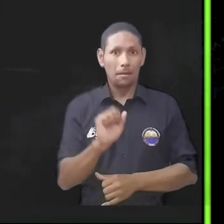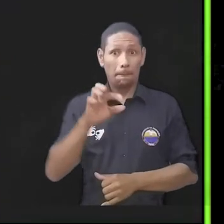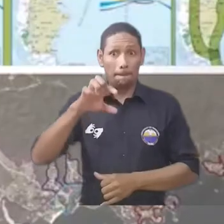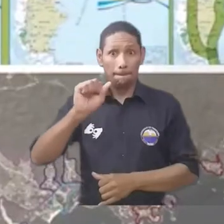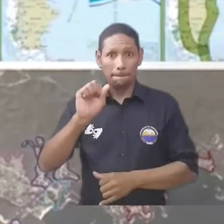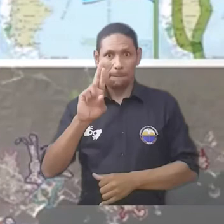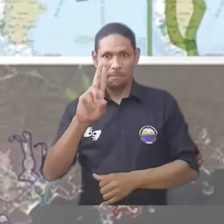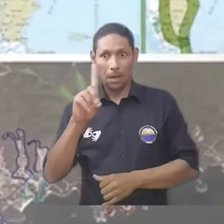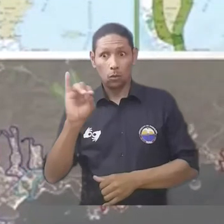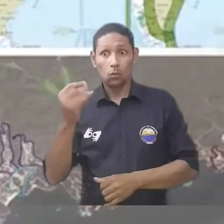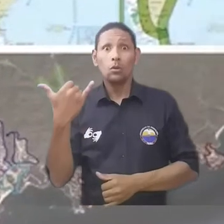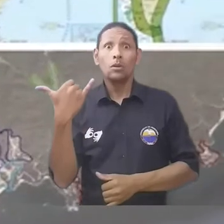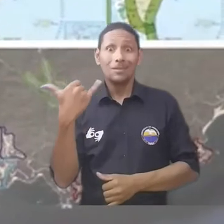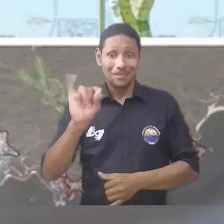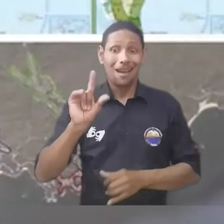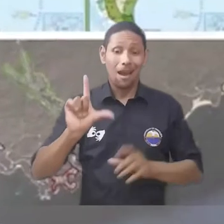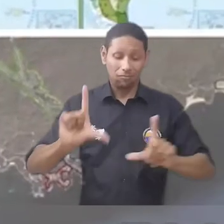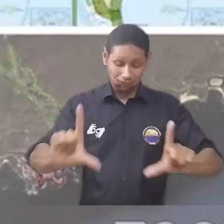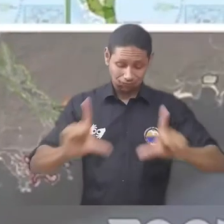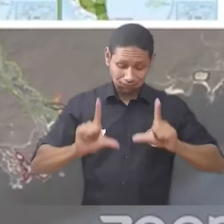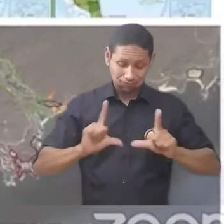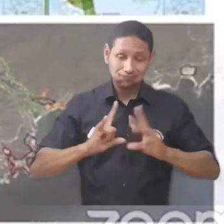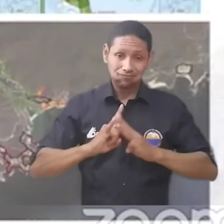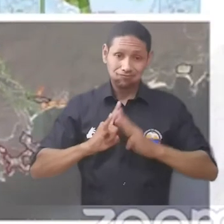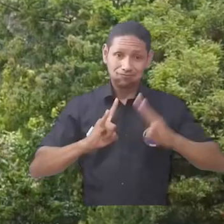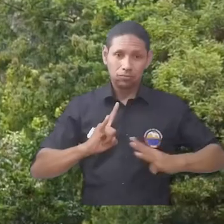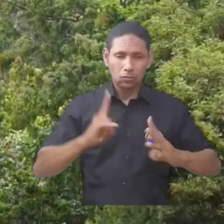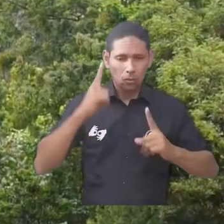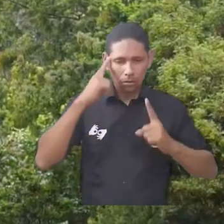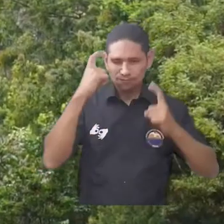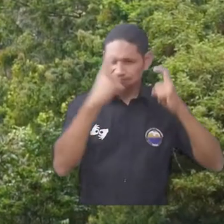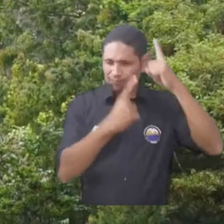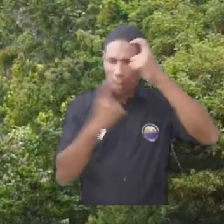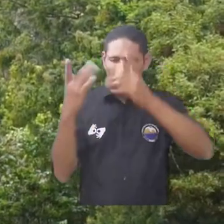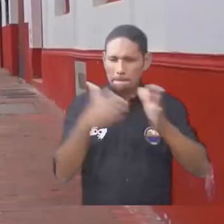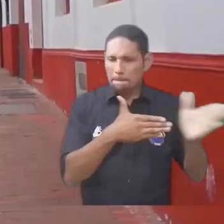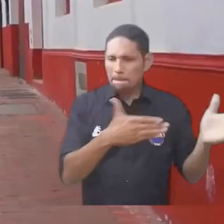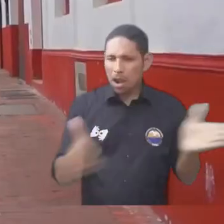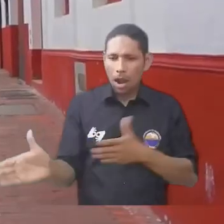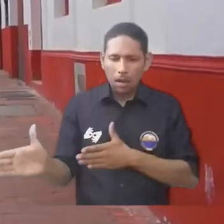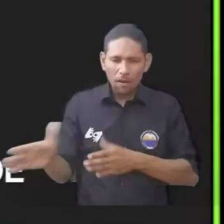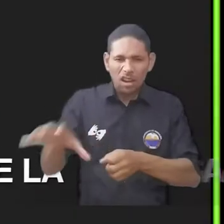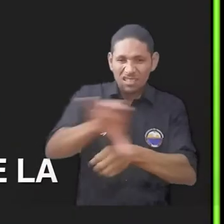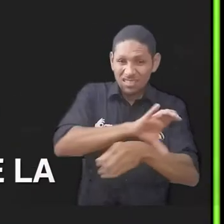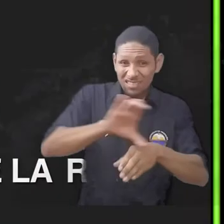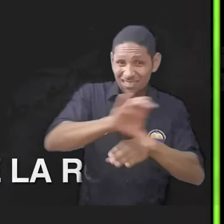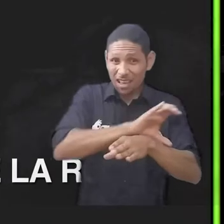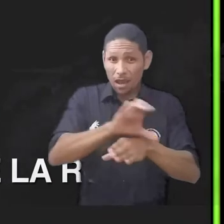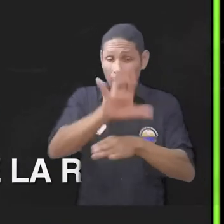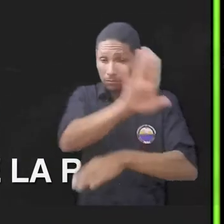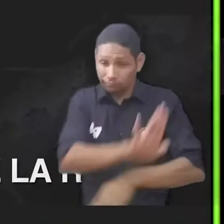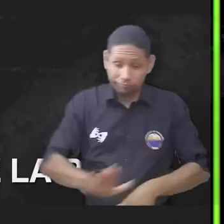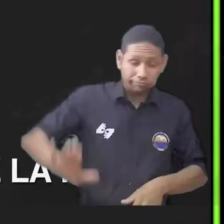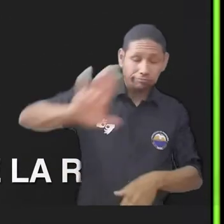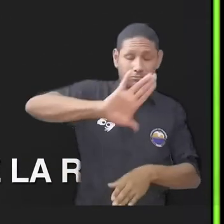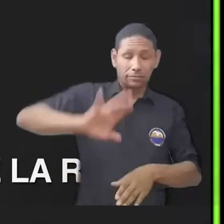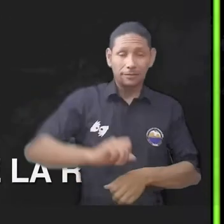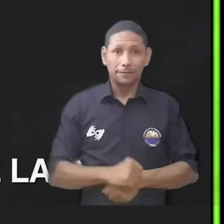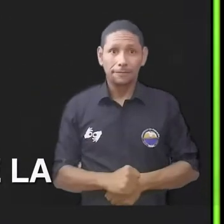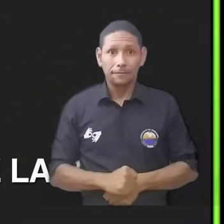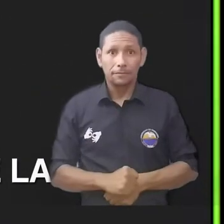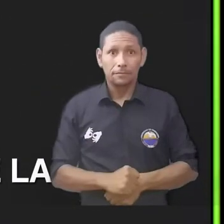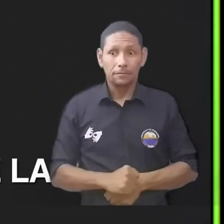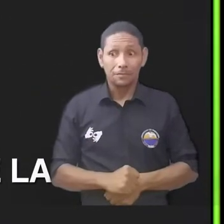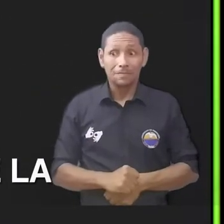con experiencia en planificación urbana y regional y potenciamiento económico territorial. Entonces, vemos que esta